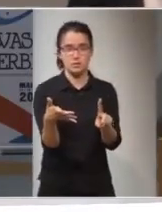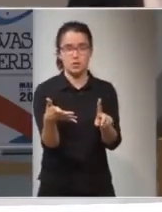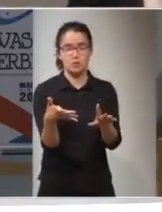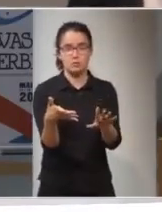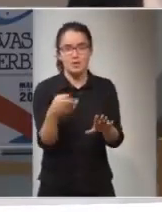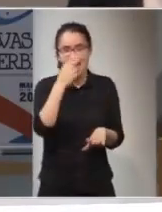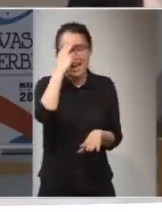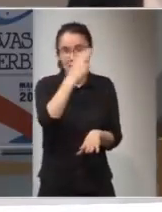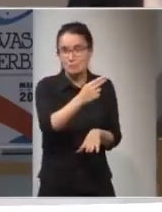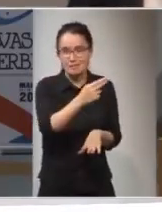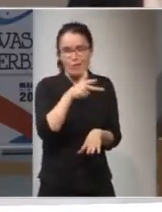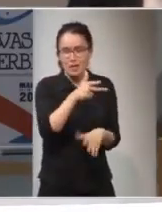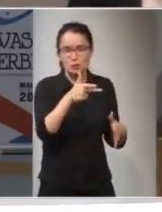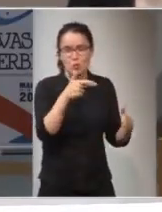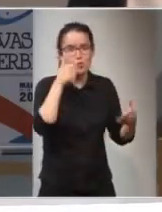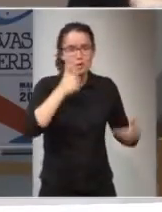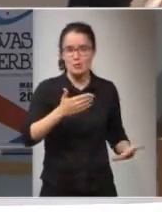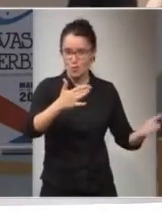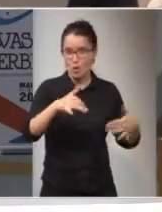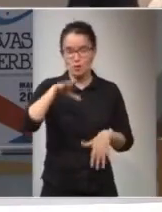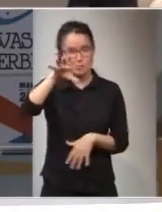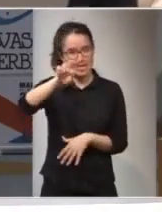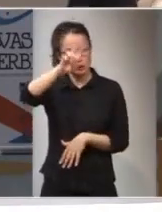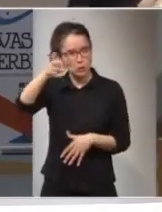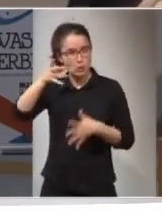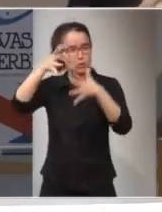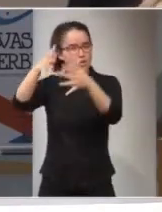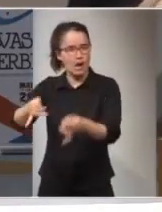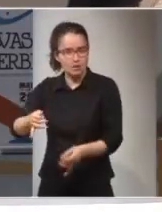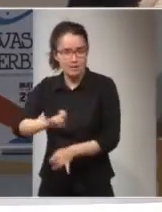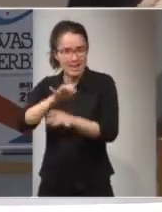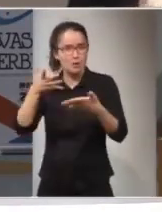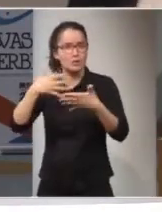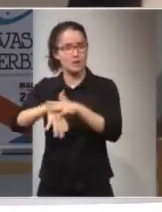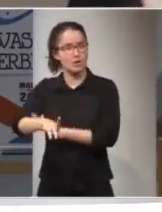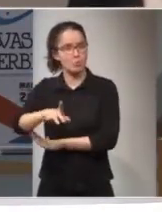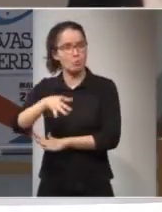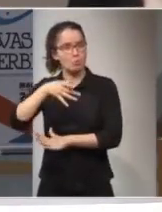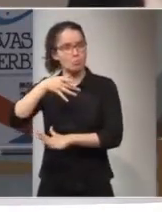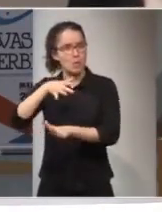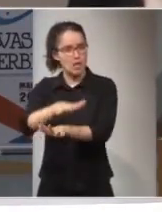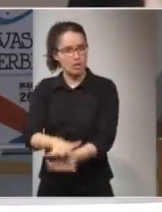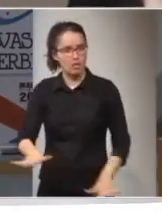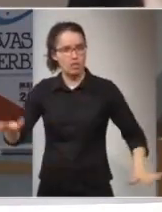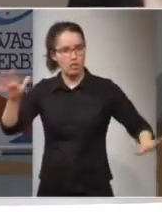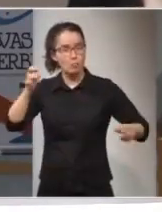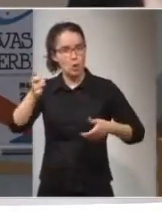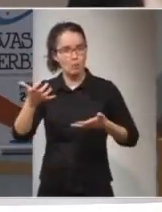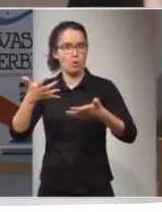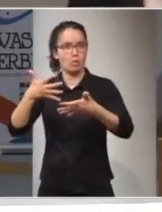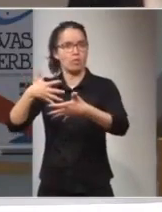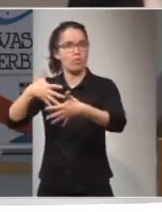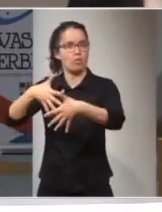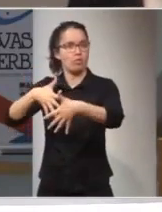respecta a los derechos humanos. Cuando llegas a otro país, evidentemente tu integración es muy lenta. Si